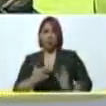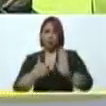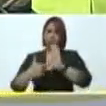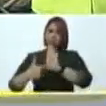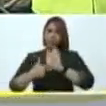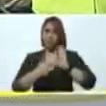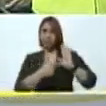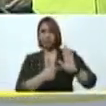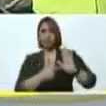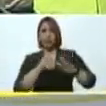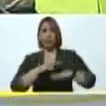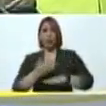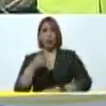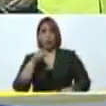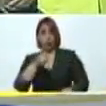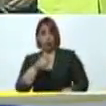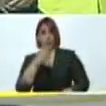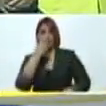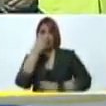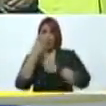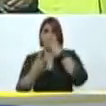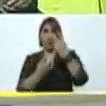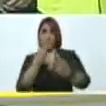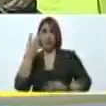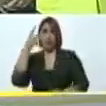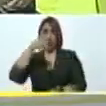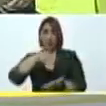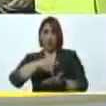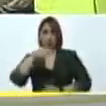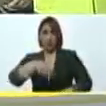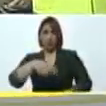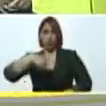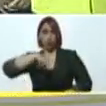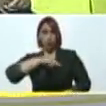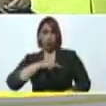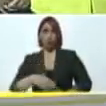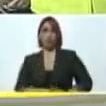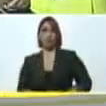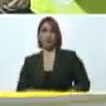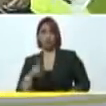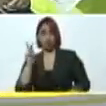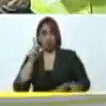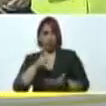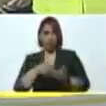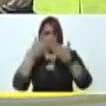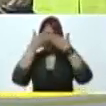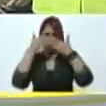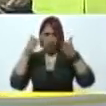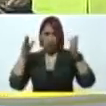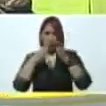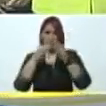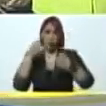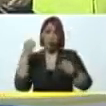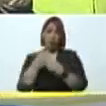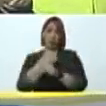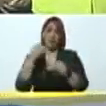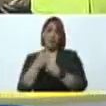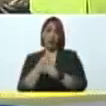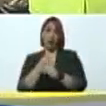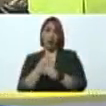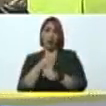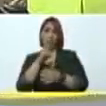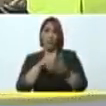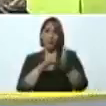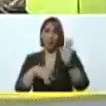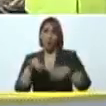mostrársela, porque usted vino para acá y hoy nosotros venimos a visibilizar todo el trabajo que desde ese momento